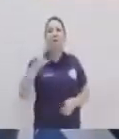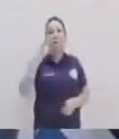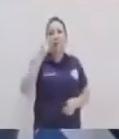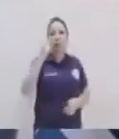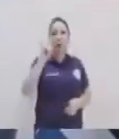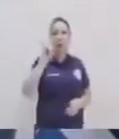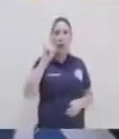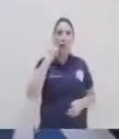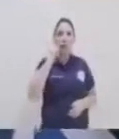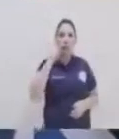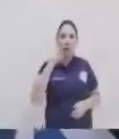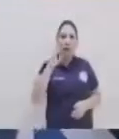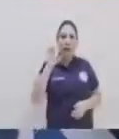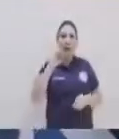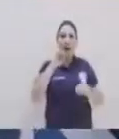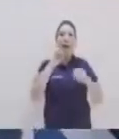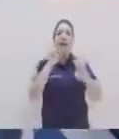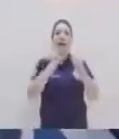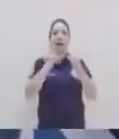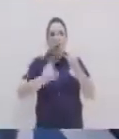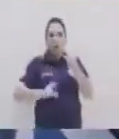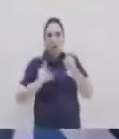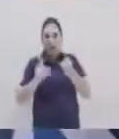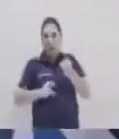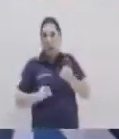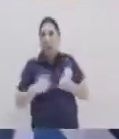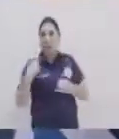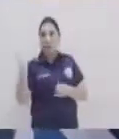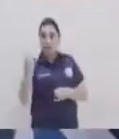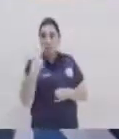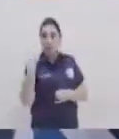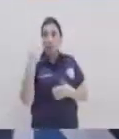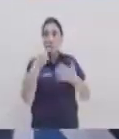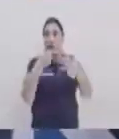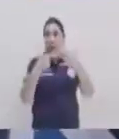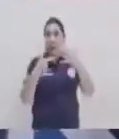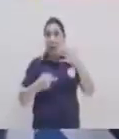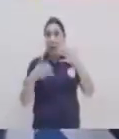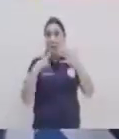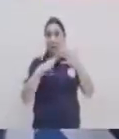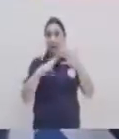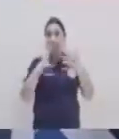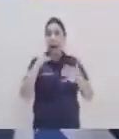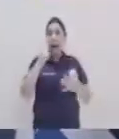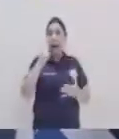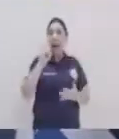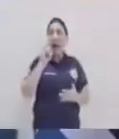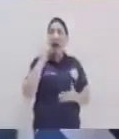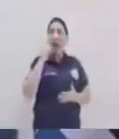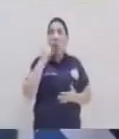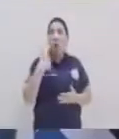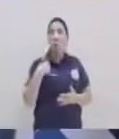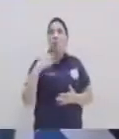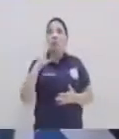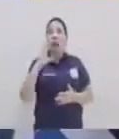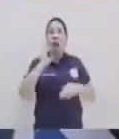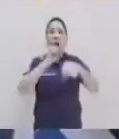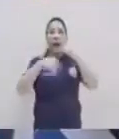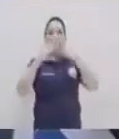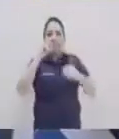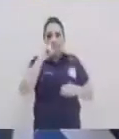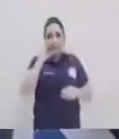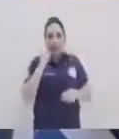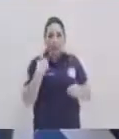causa y efecto. Claro, es que todo en la vida tiene su causa y su efecto, ¿verdad? Exacto. Y esto se refiere también